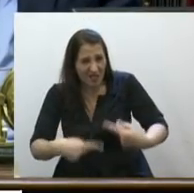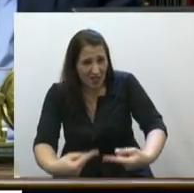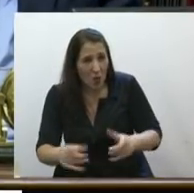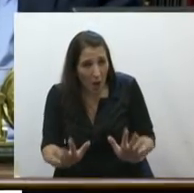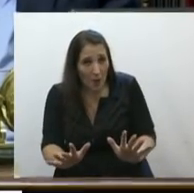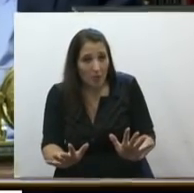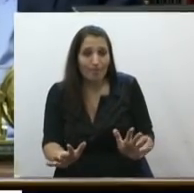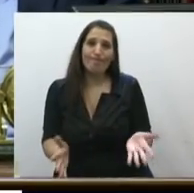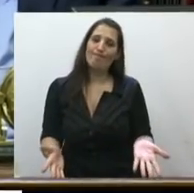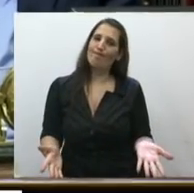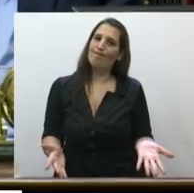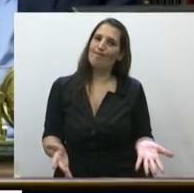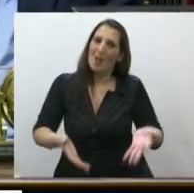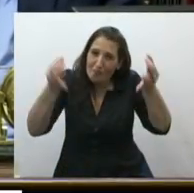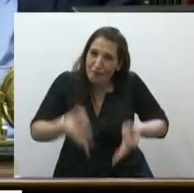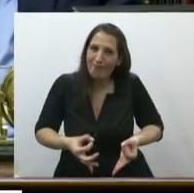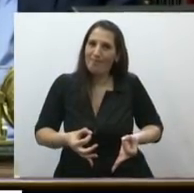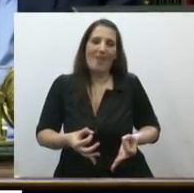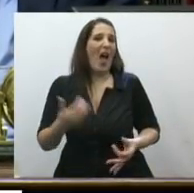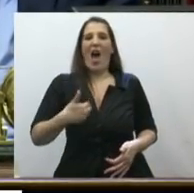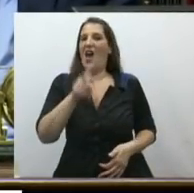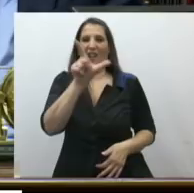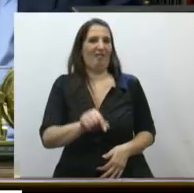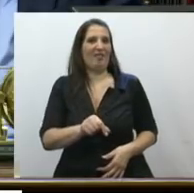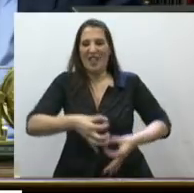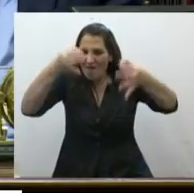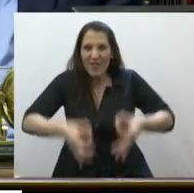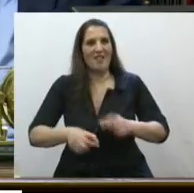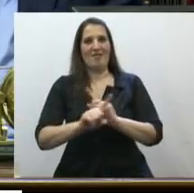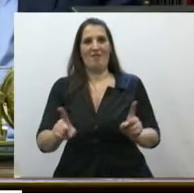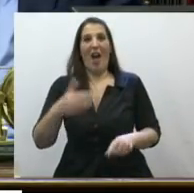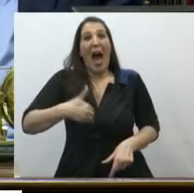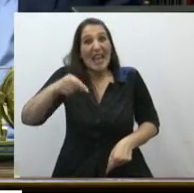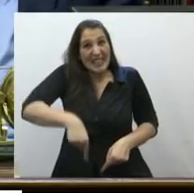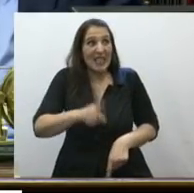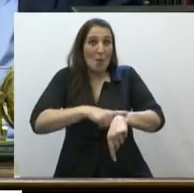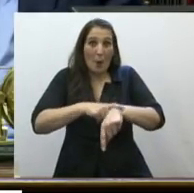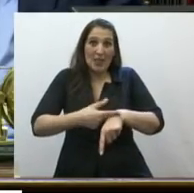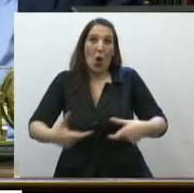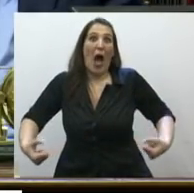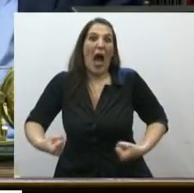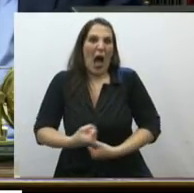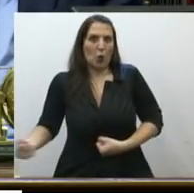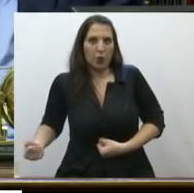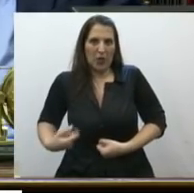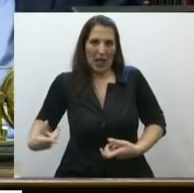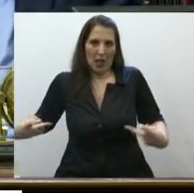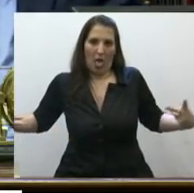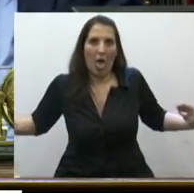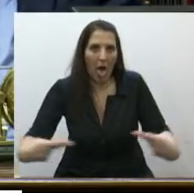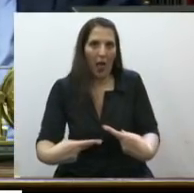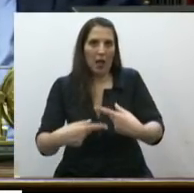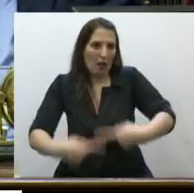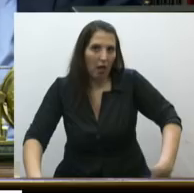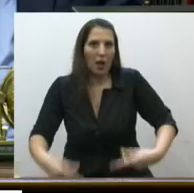a medias, como en la Argentina y más aún en la Argentina del ajuste. Mientras tanto, ¿qué? ¿Vamos a dejar que se